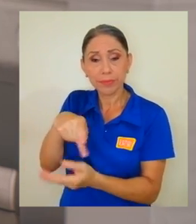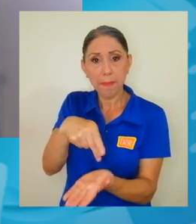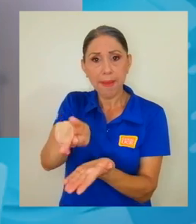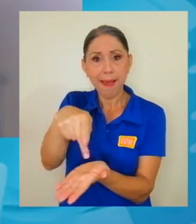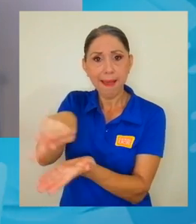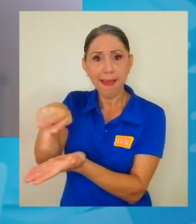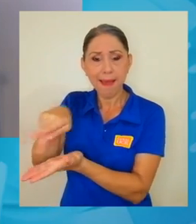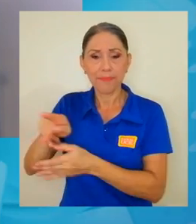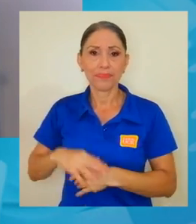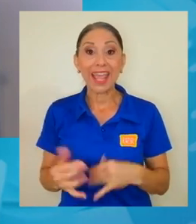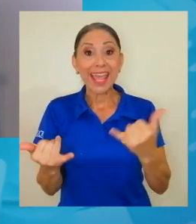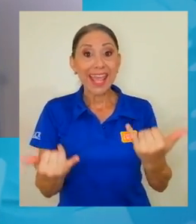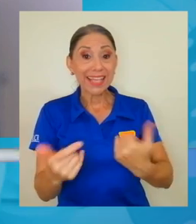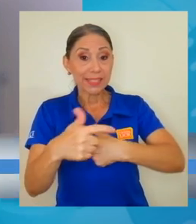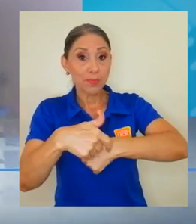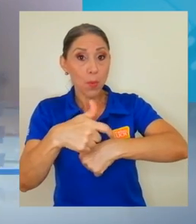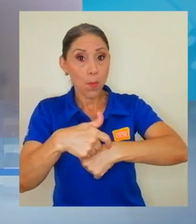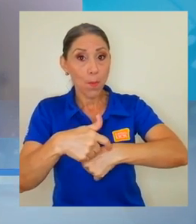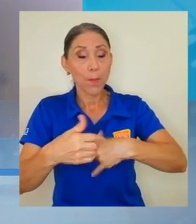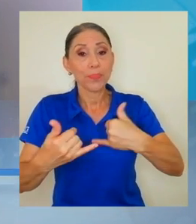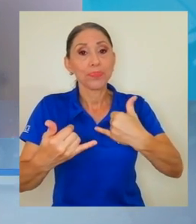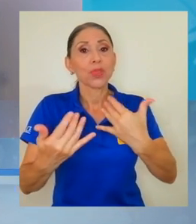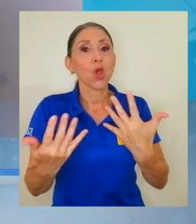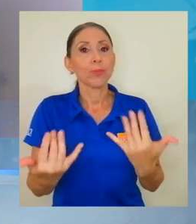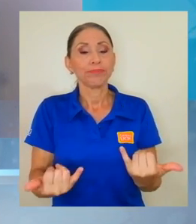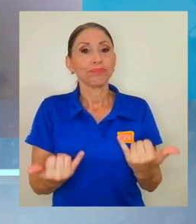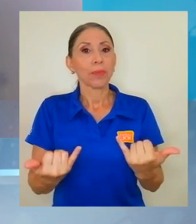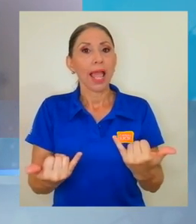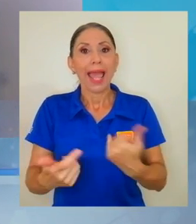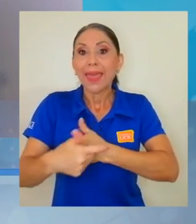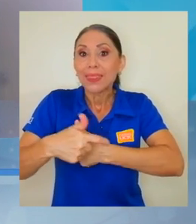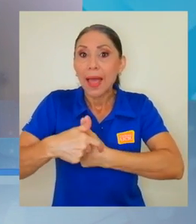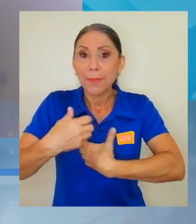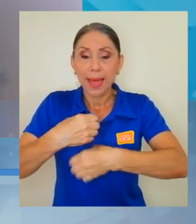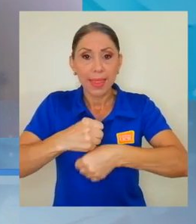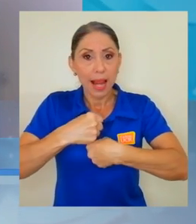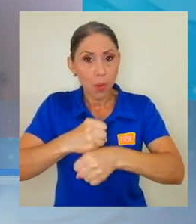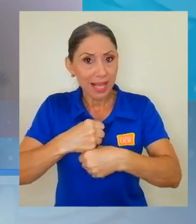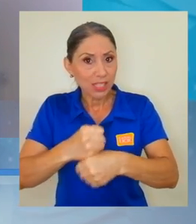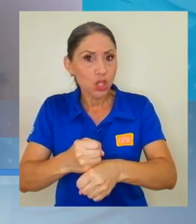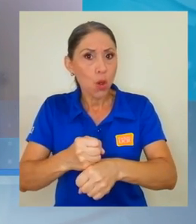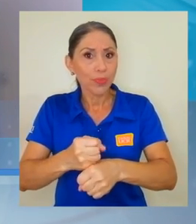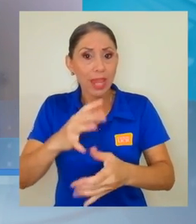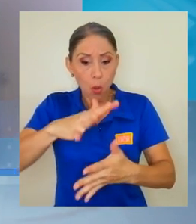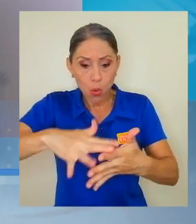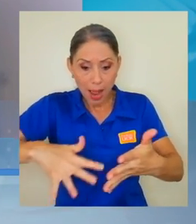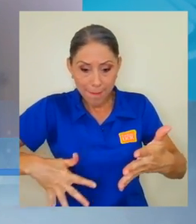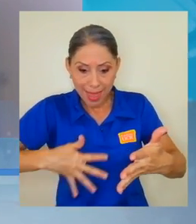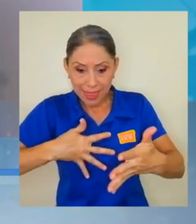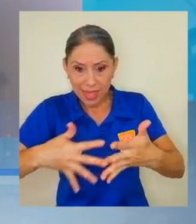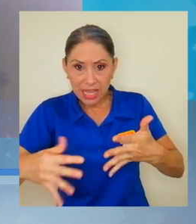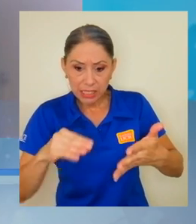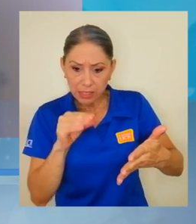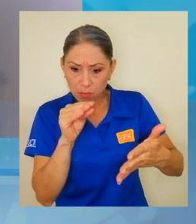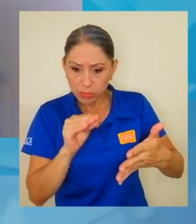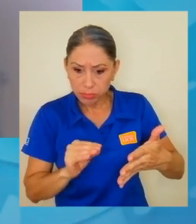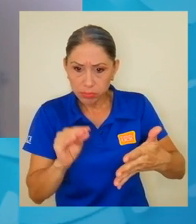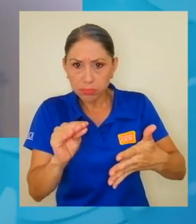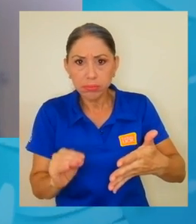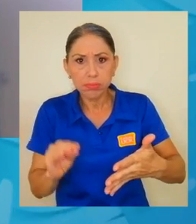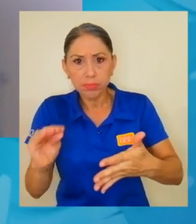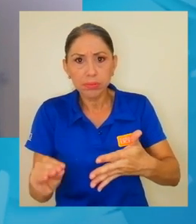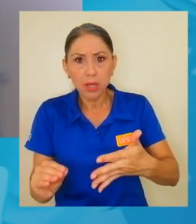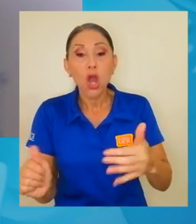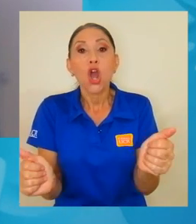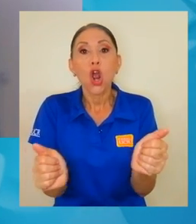En este momento estamos en una etapa de elaboración de una matriz con información